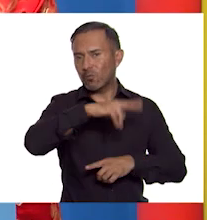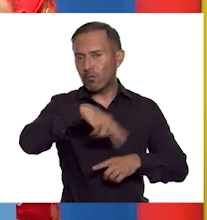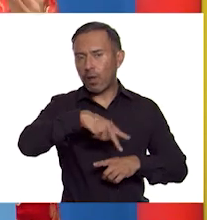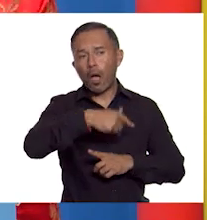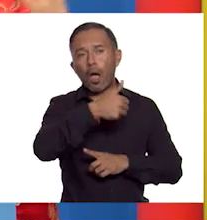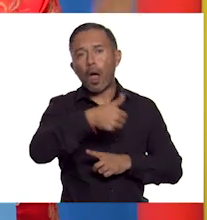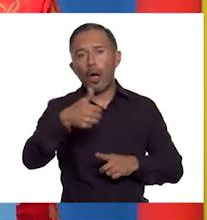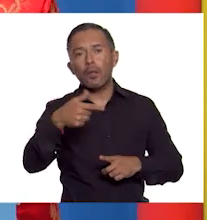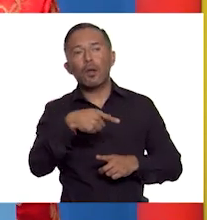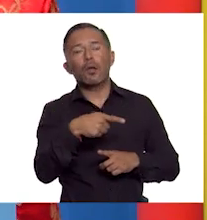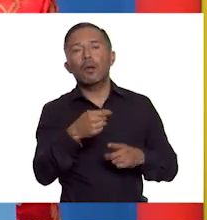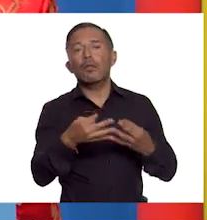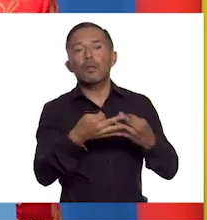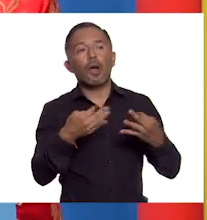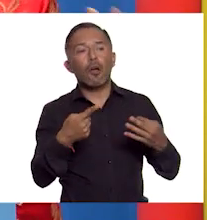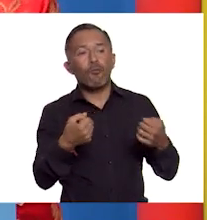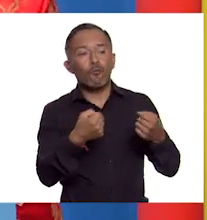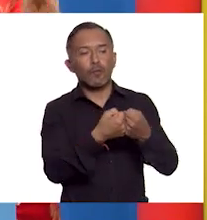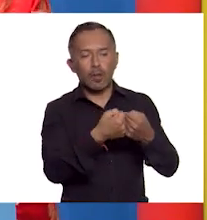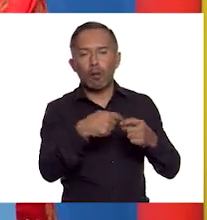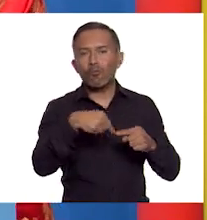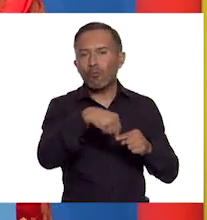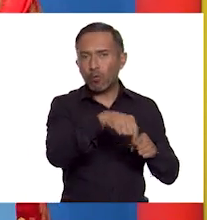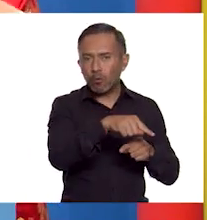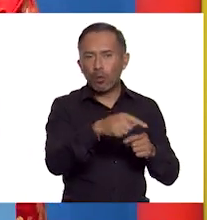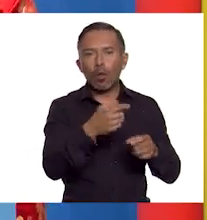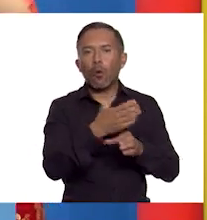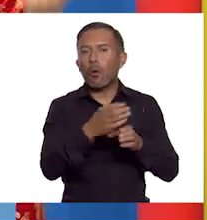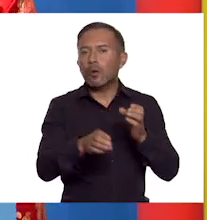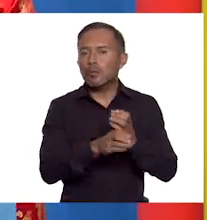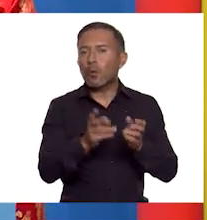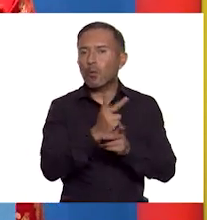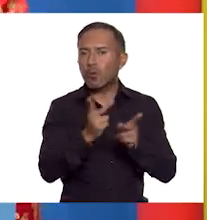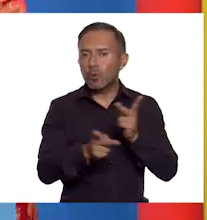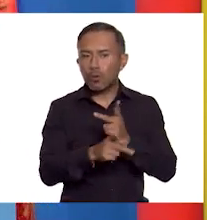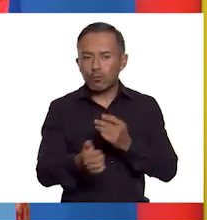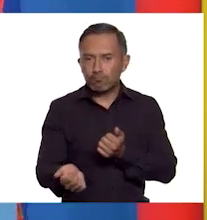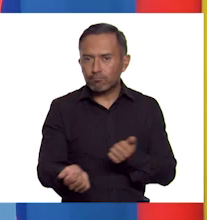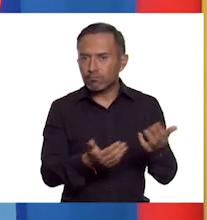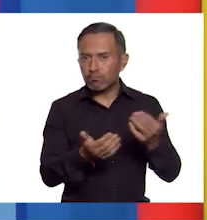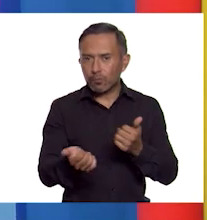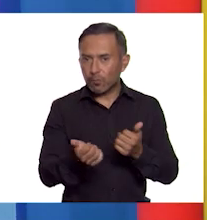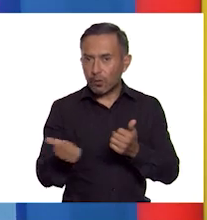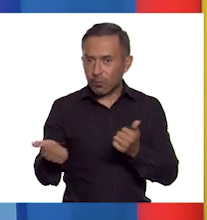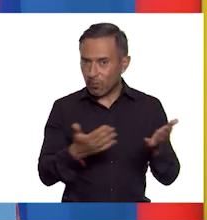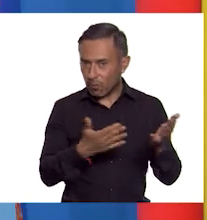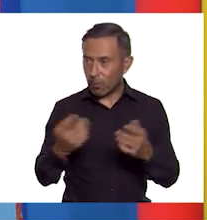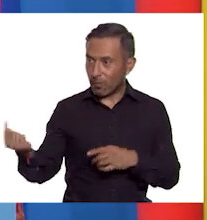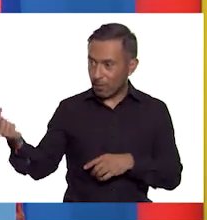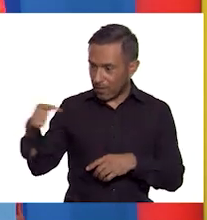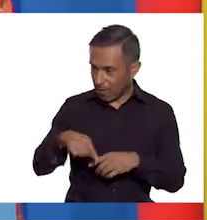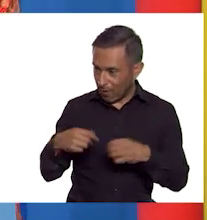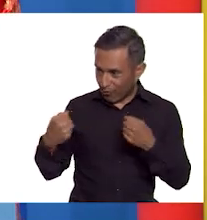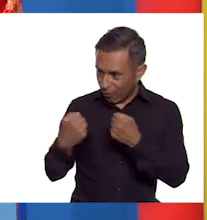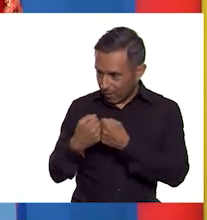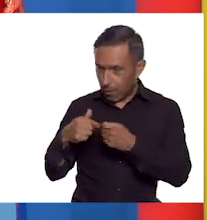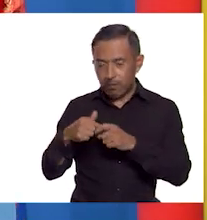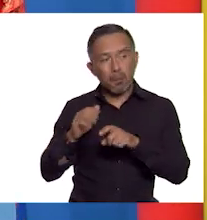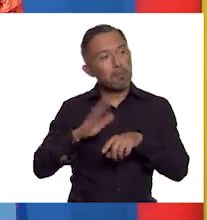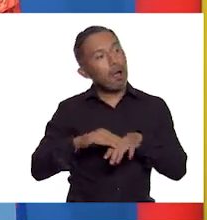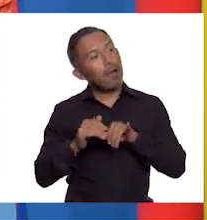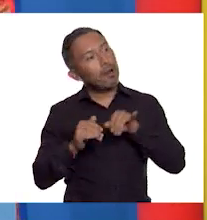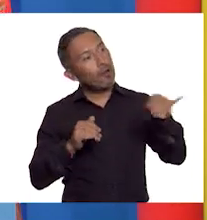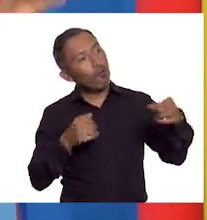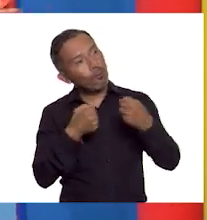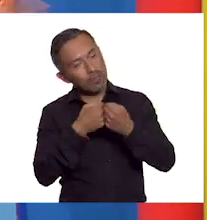en las fronteras de su territorio y llevaba los productos y mercancías a la siguiente frontera. Había